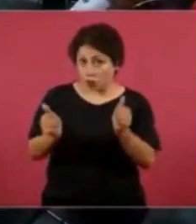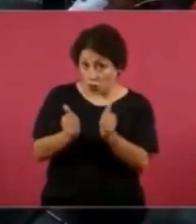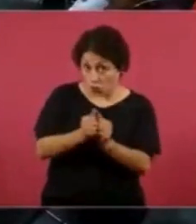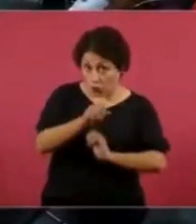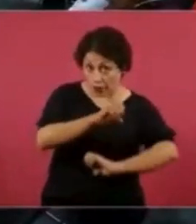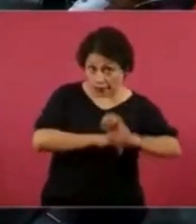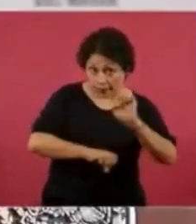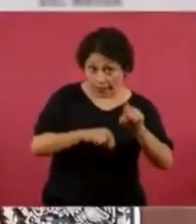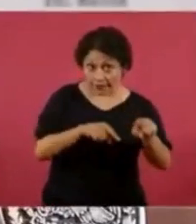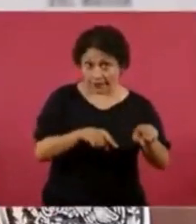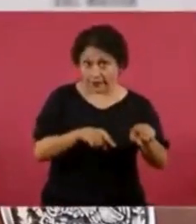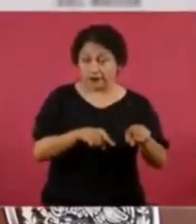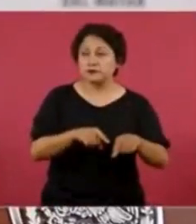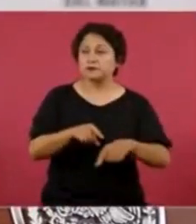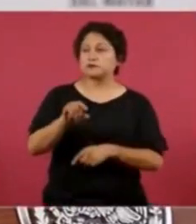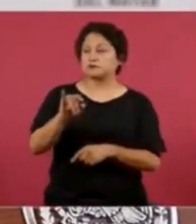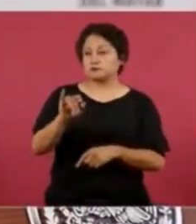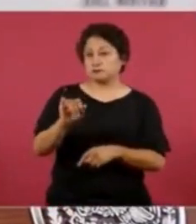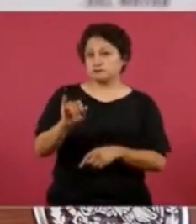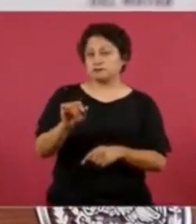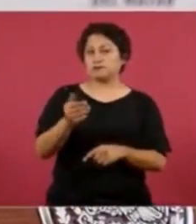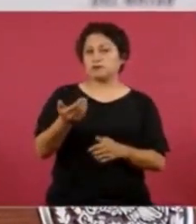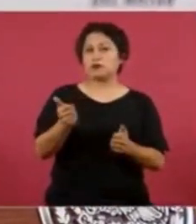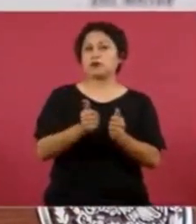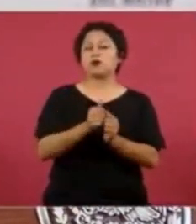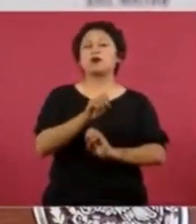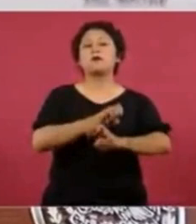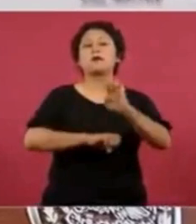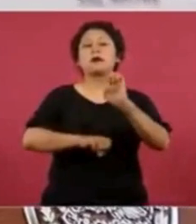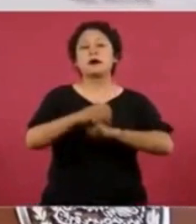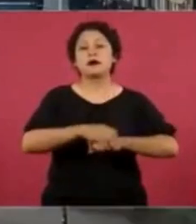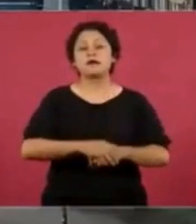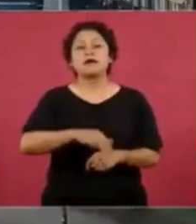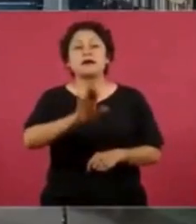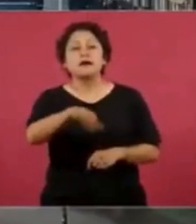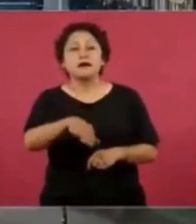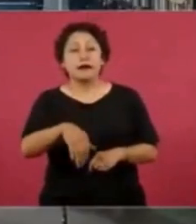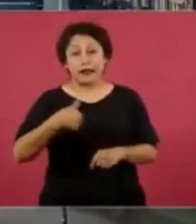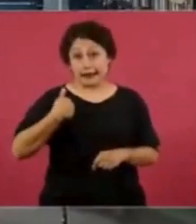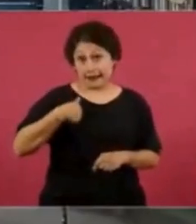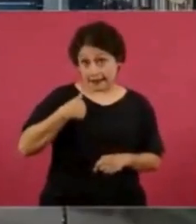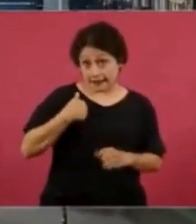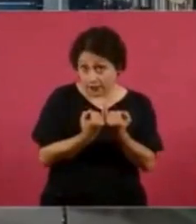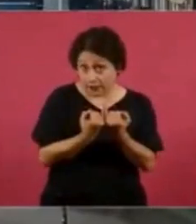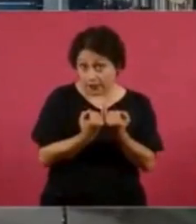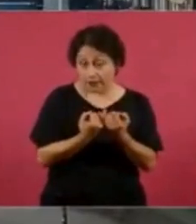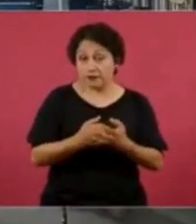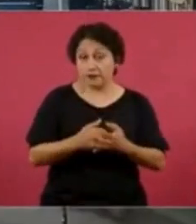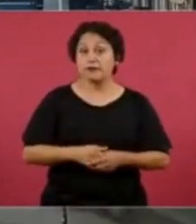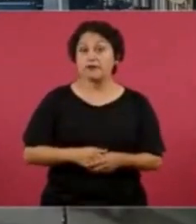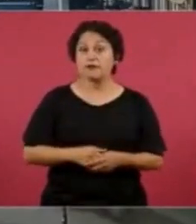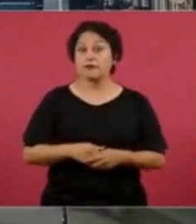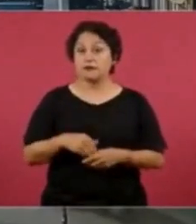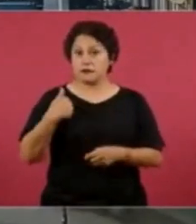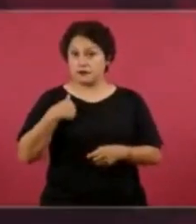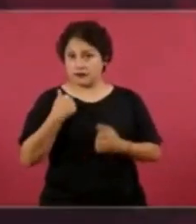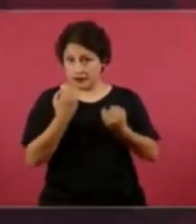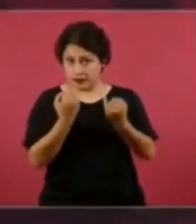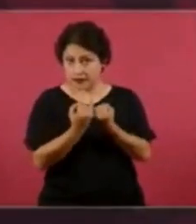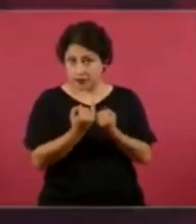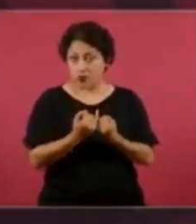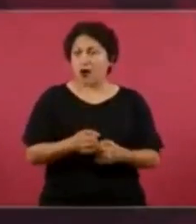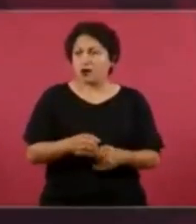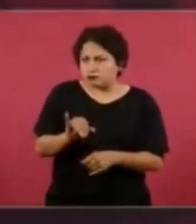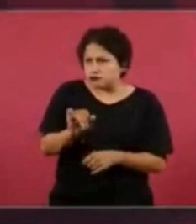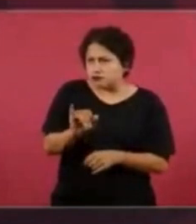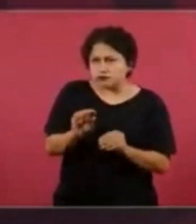a las familias en su incansable lucha por la verdad. Por la tarde, López Obrador también sostendrá una reunión con la presidenta electa